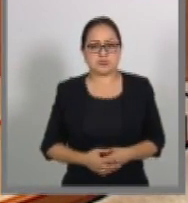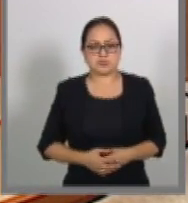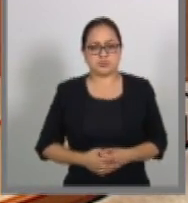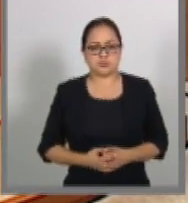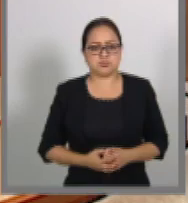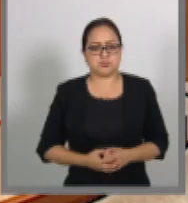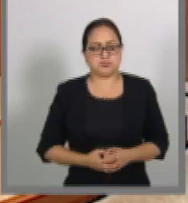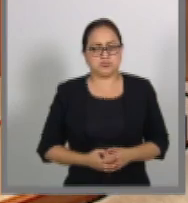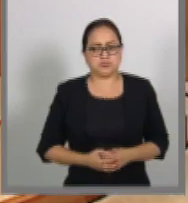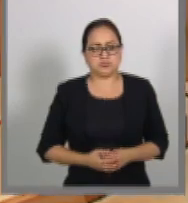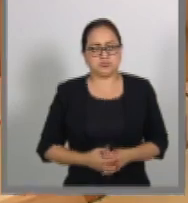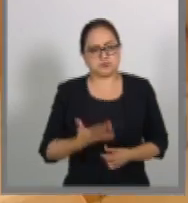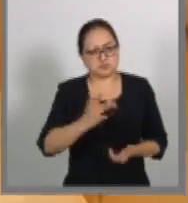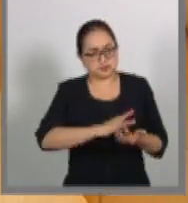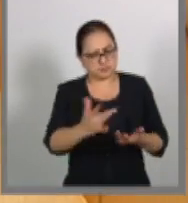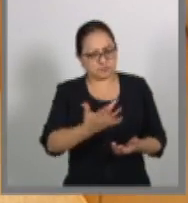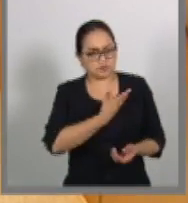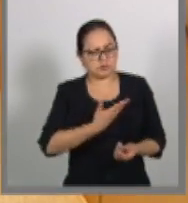Muchas gracias, Presidente.